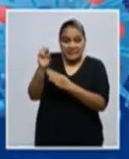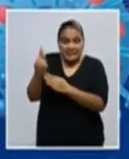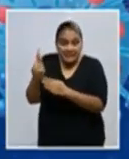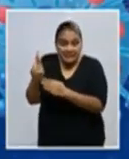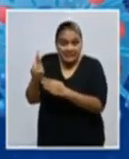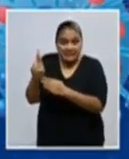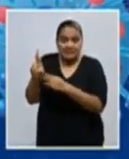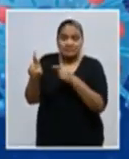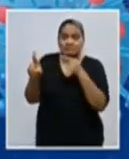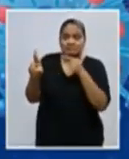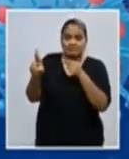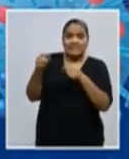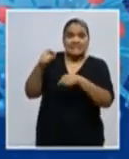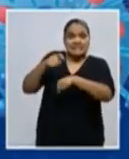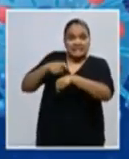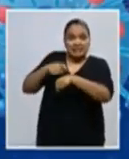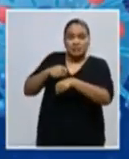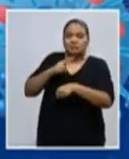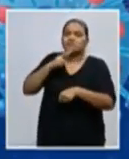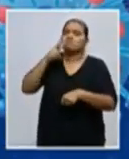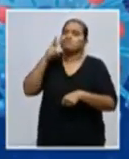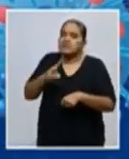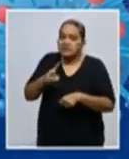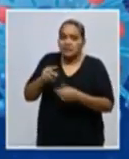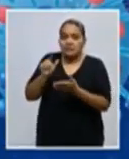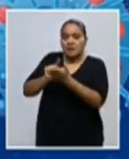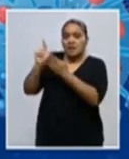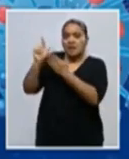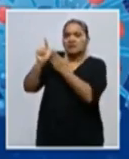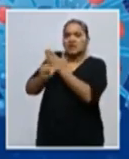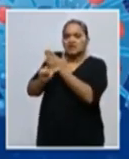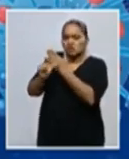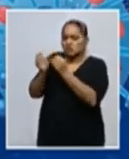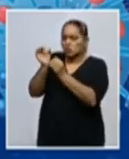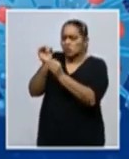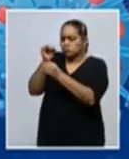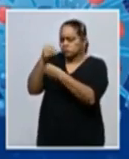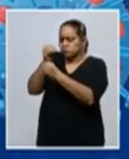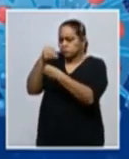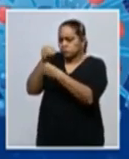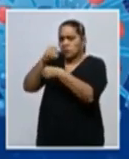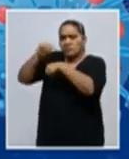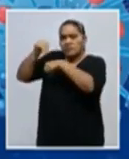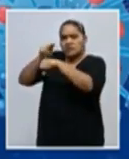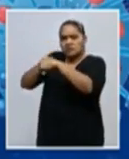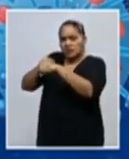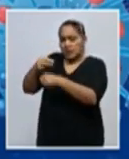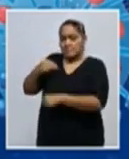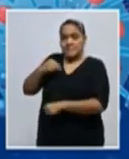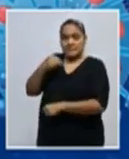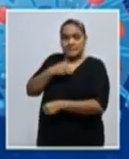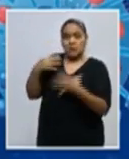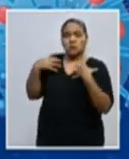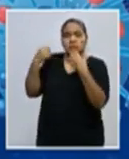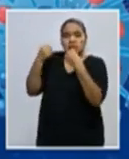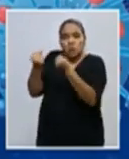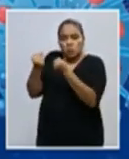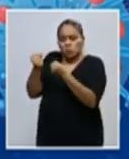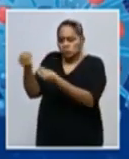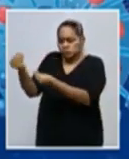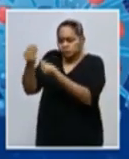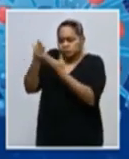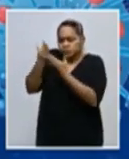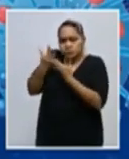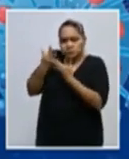de la Secretaría de Salud. 7 pruebas